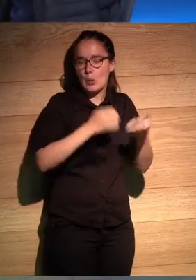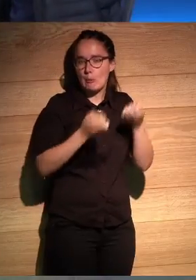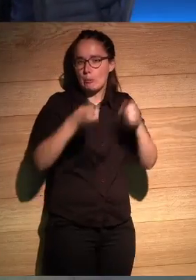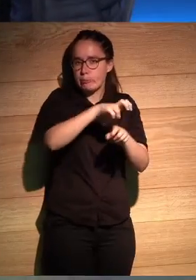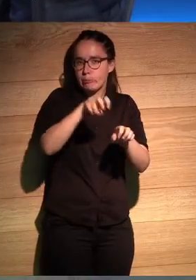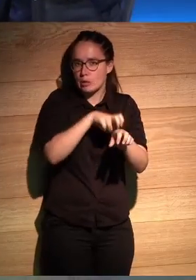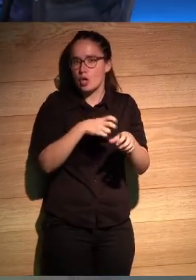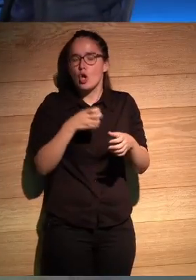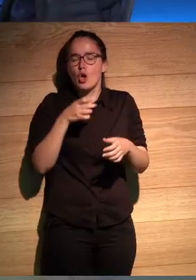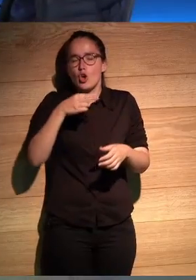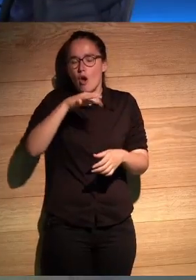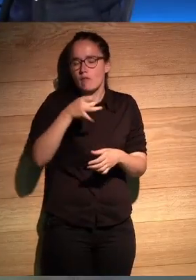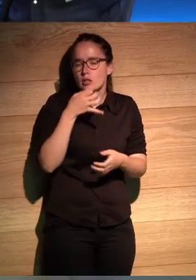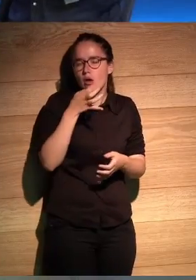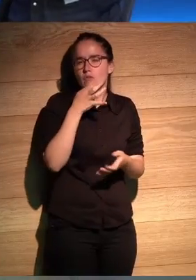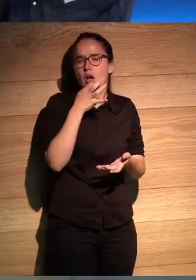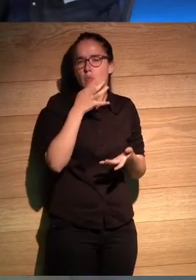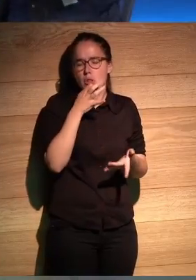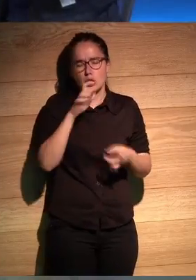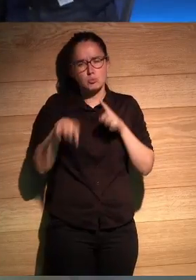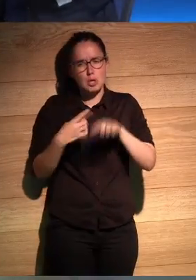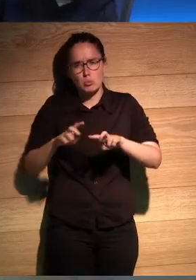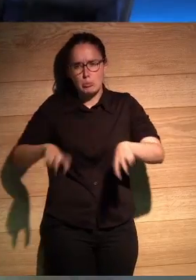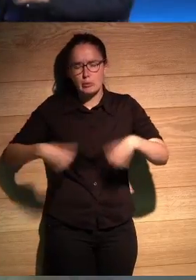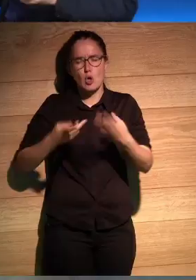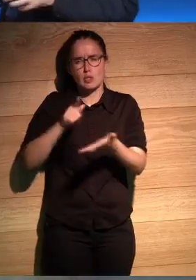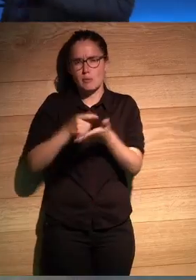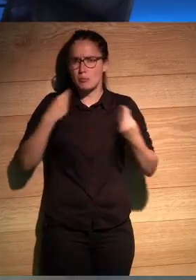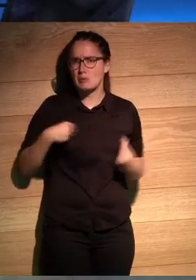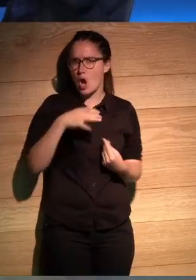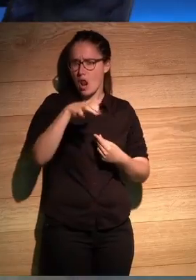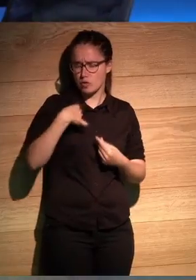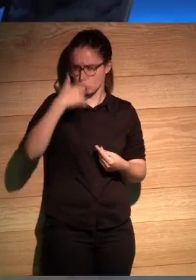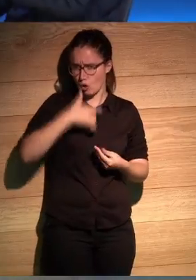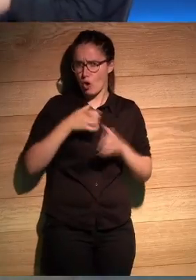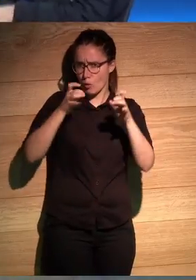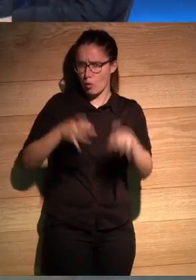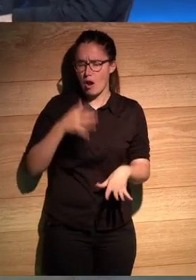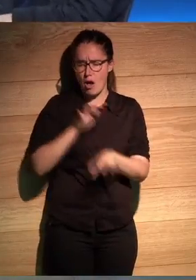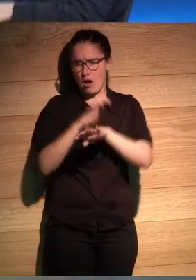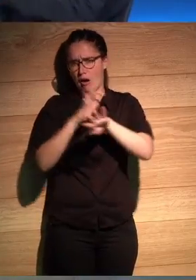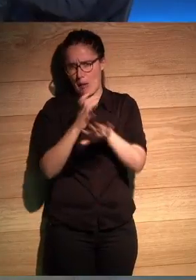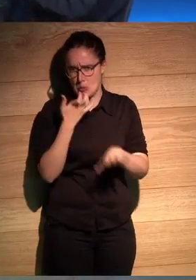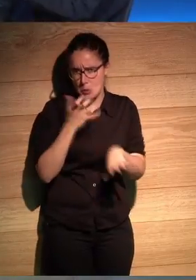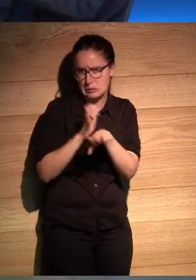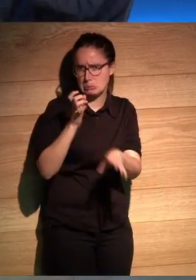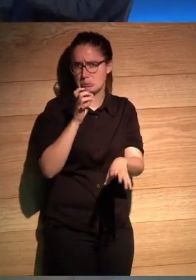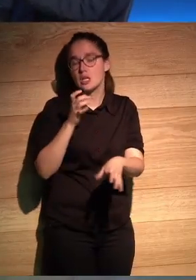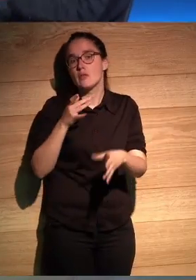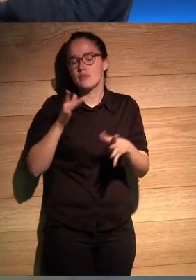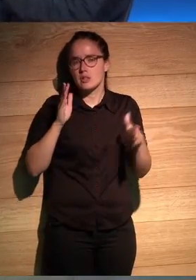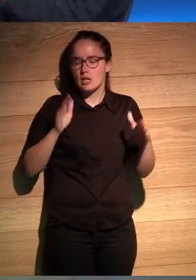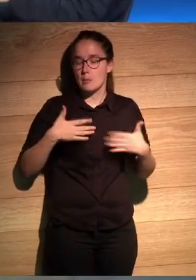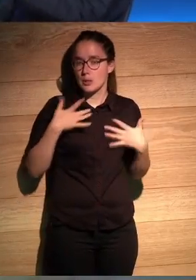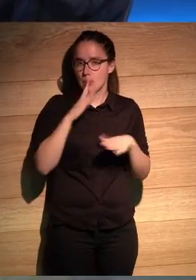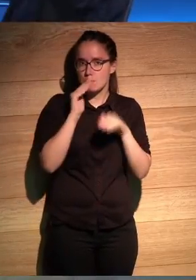hablaba un poco de Elvis y decía yo resurgiré de mis cenizas como Presley y nos reíamos no sé cosa y en un momento se hace